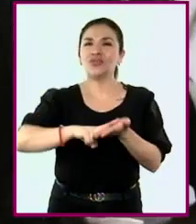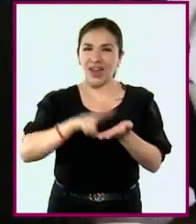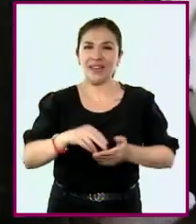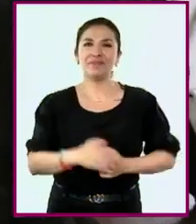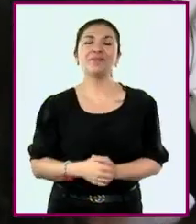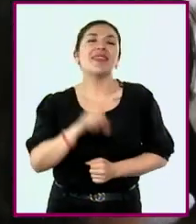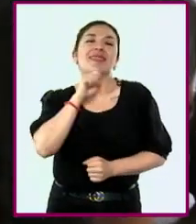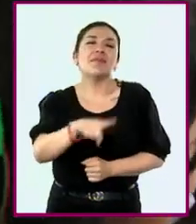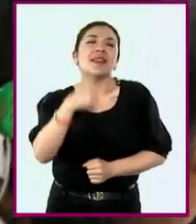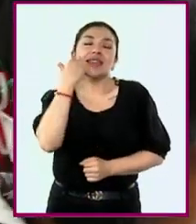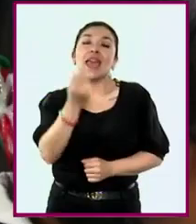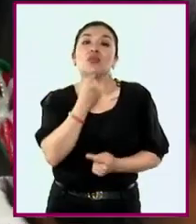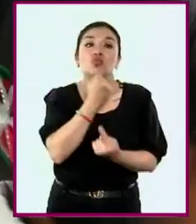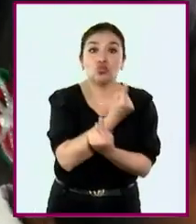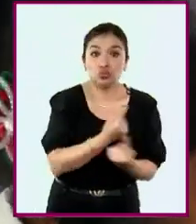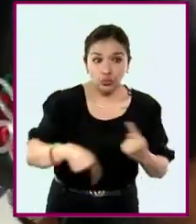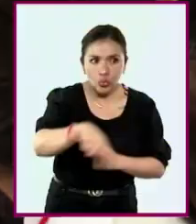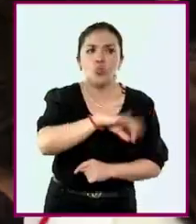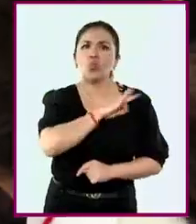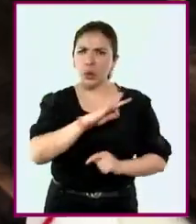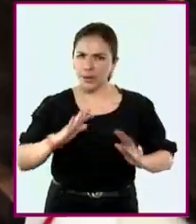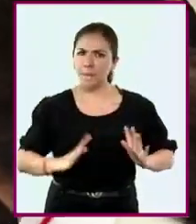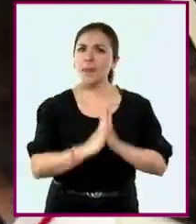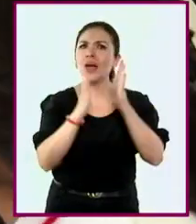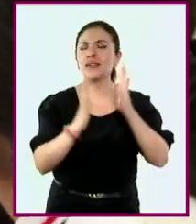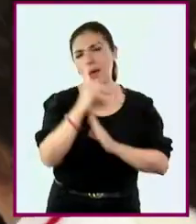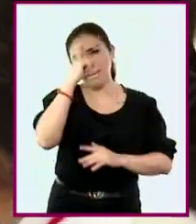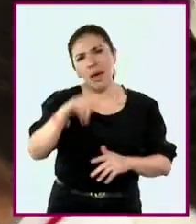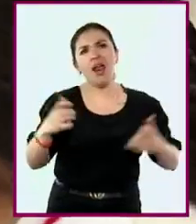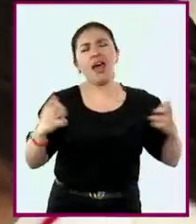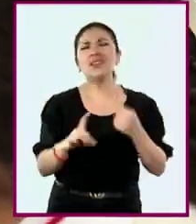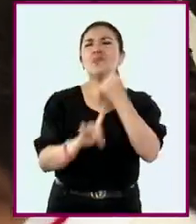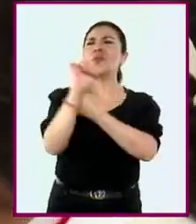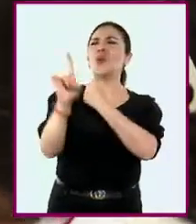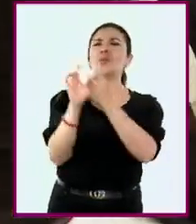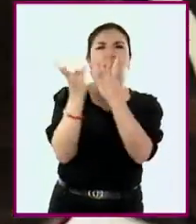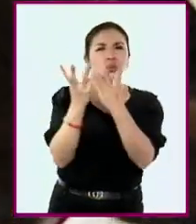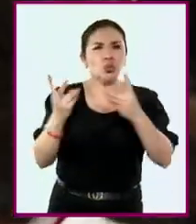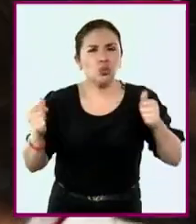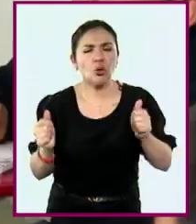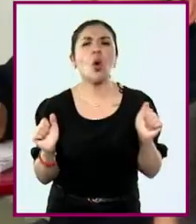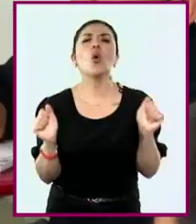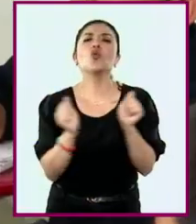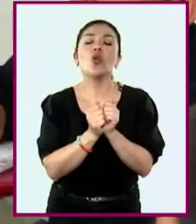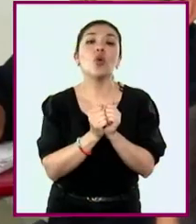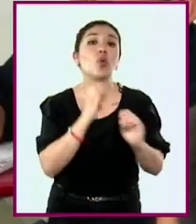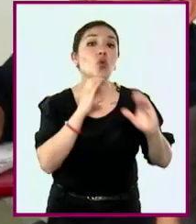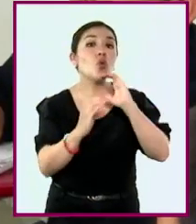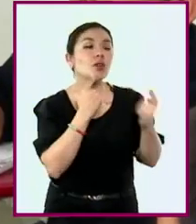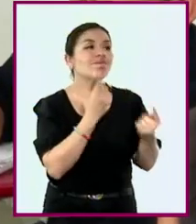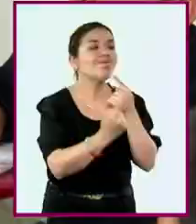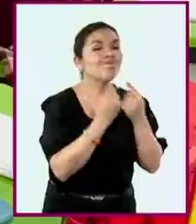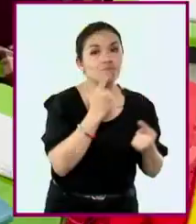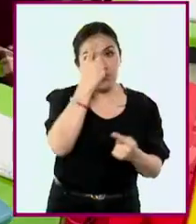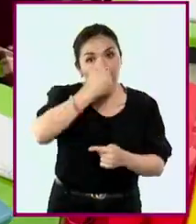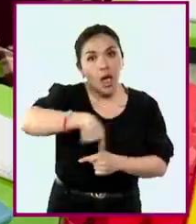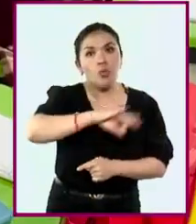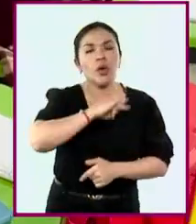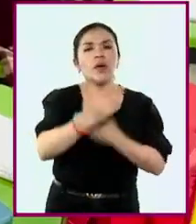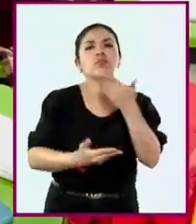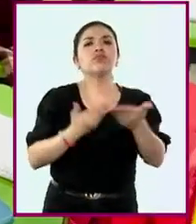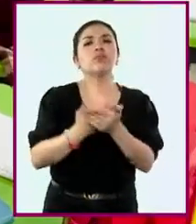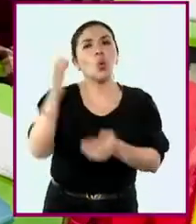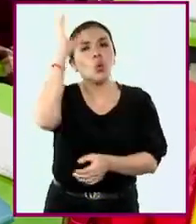También se propicia que niñas y niños participen en la resolución de conflictos mediante el diálogo para